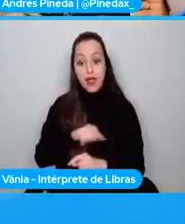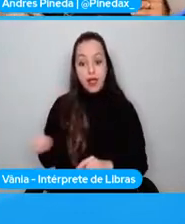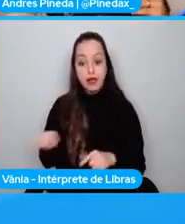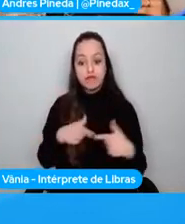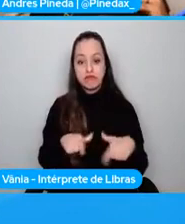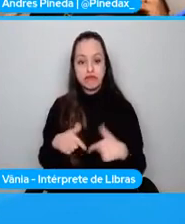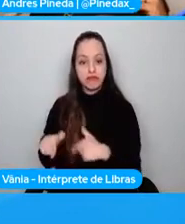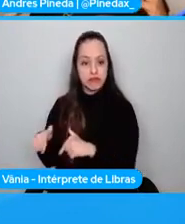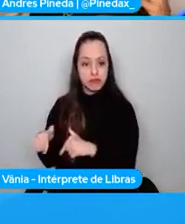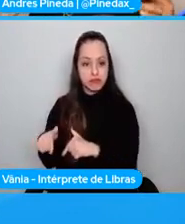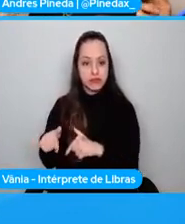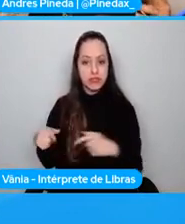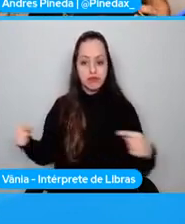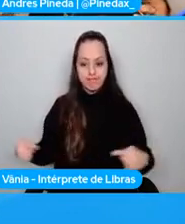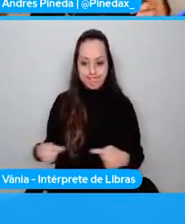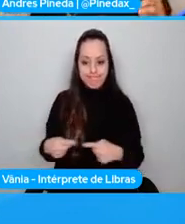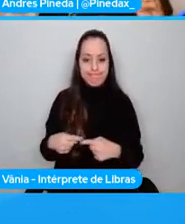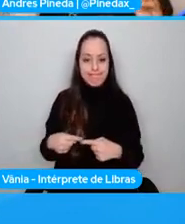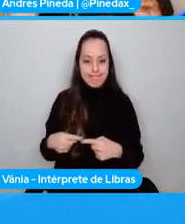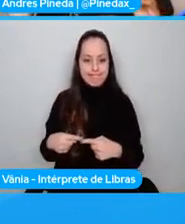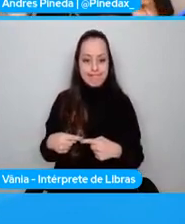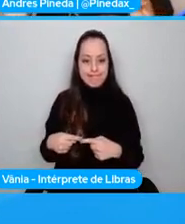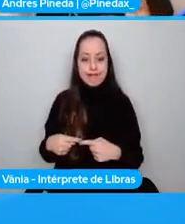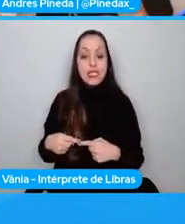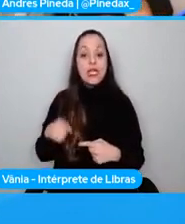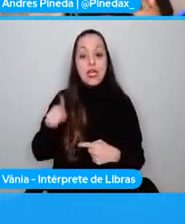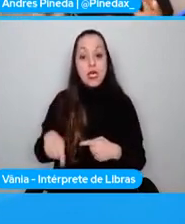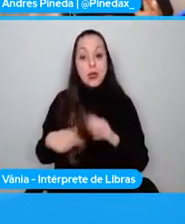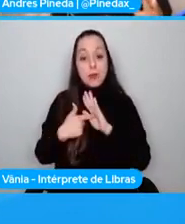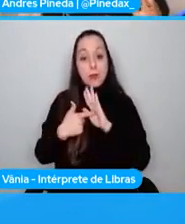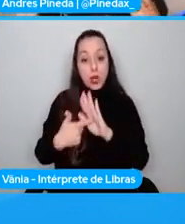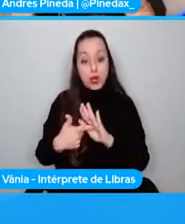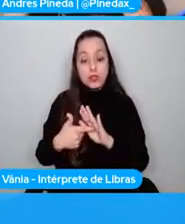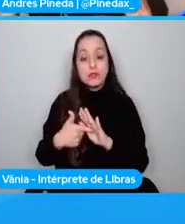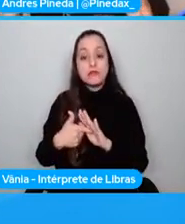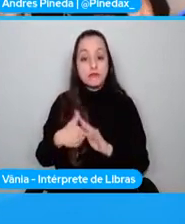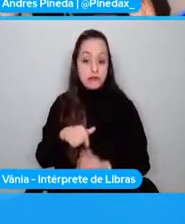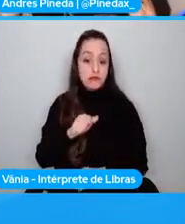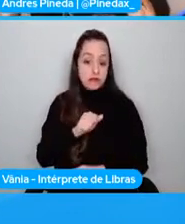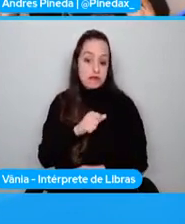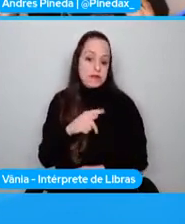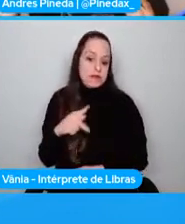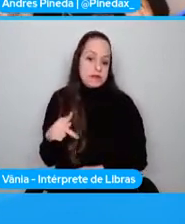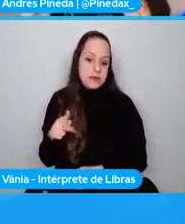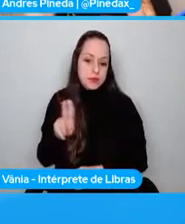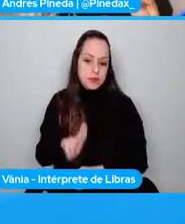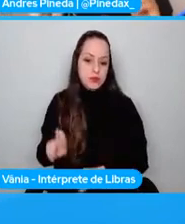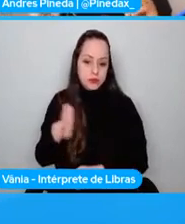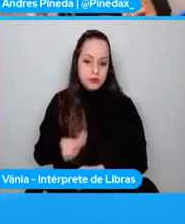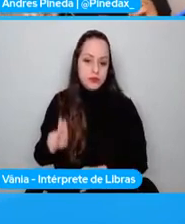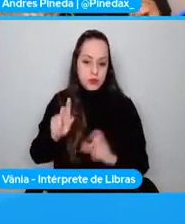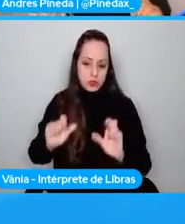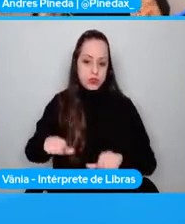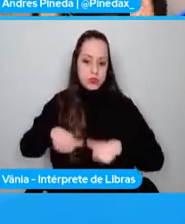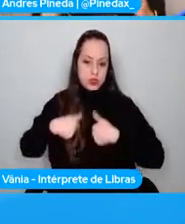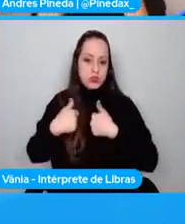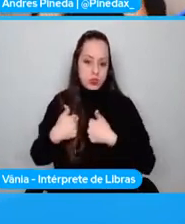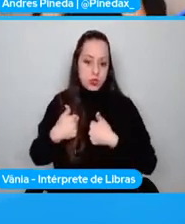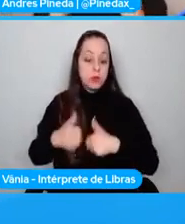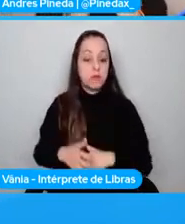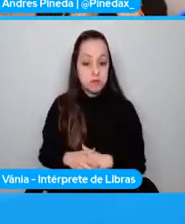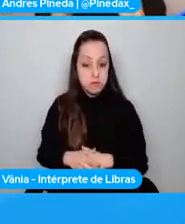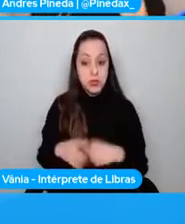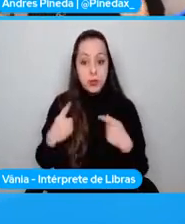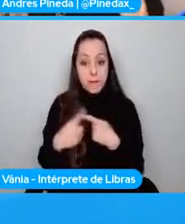el improvement de la aplicación. Porque ya en ese momento la